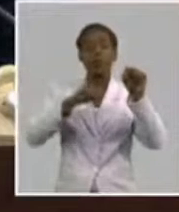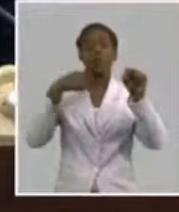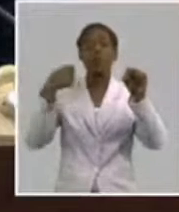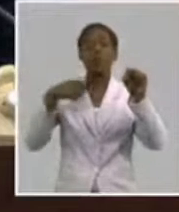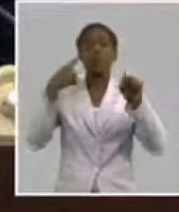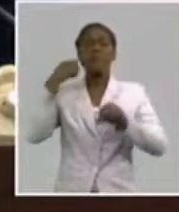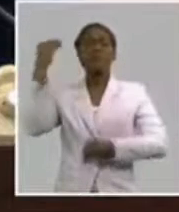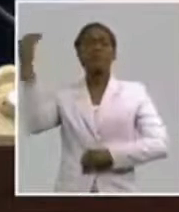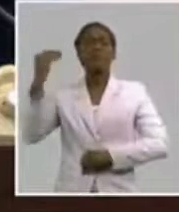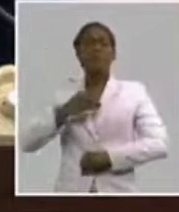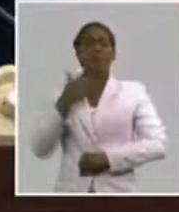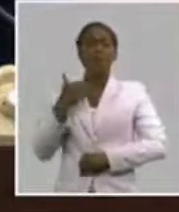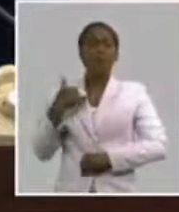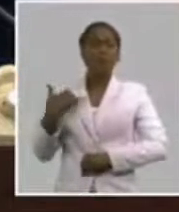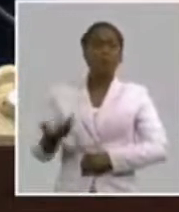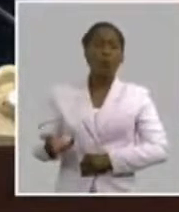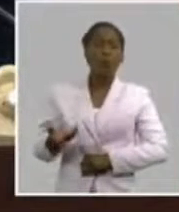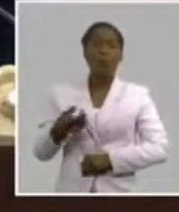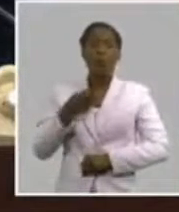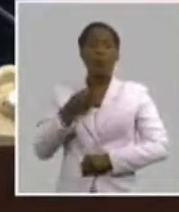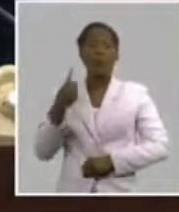Ante el enemigo hay que plantar.